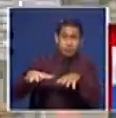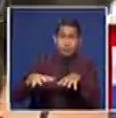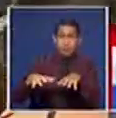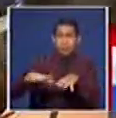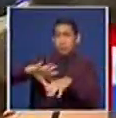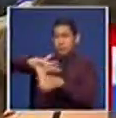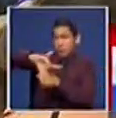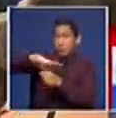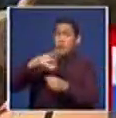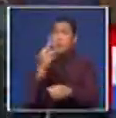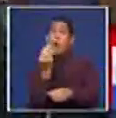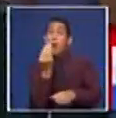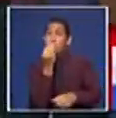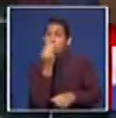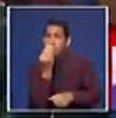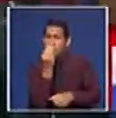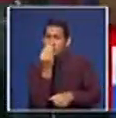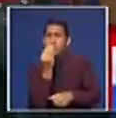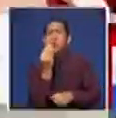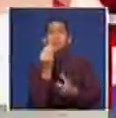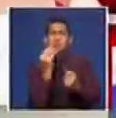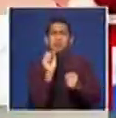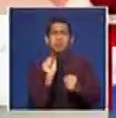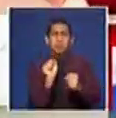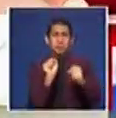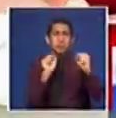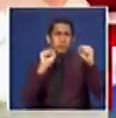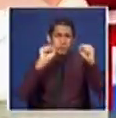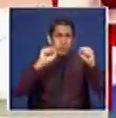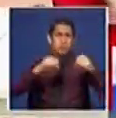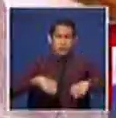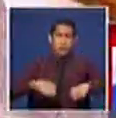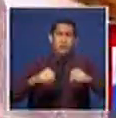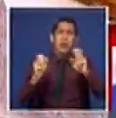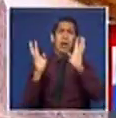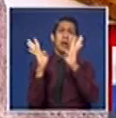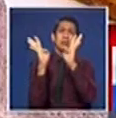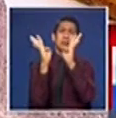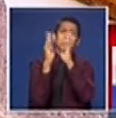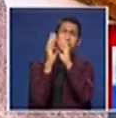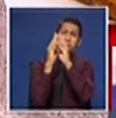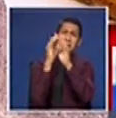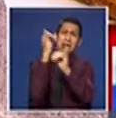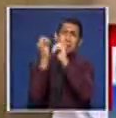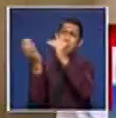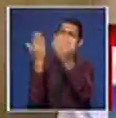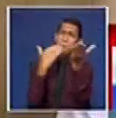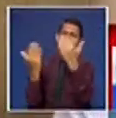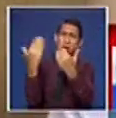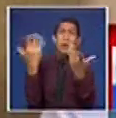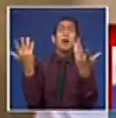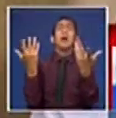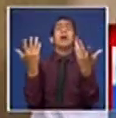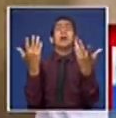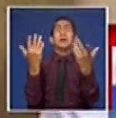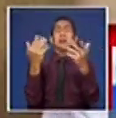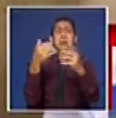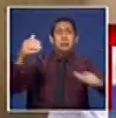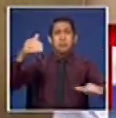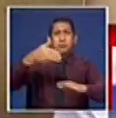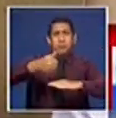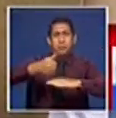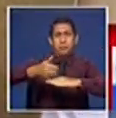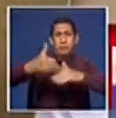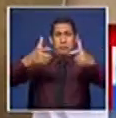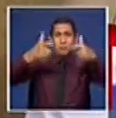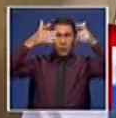indudablemente está conformado por los congresos. Vienen los chefs internacionales, la copa culinaria